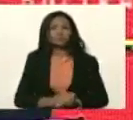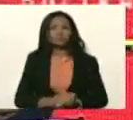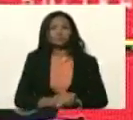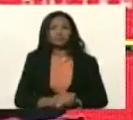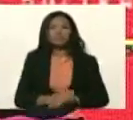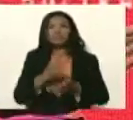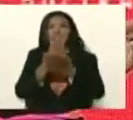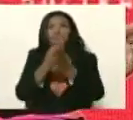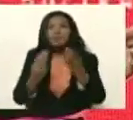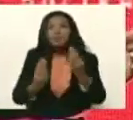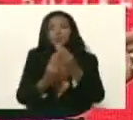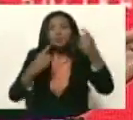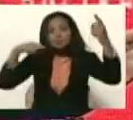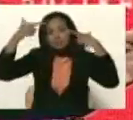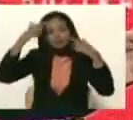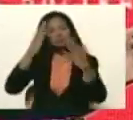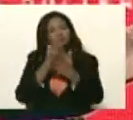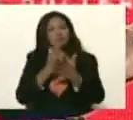siempre con Chávez,